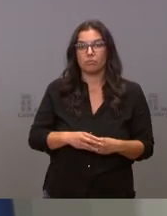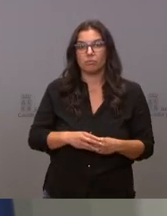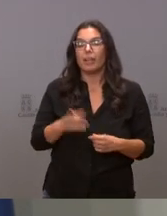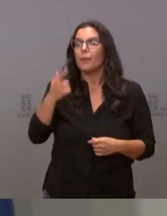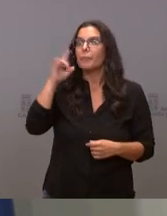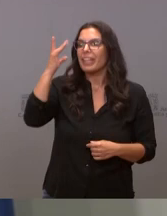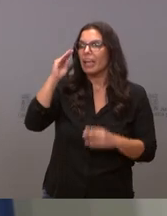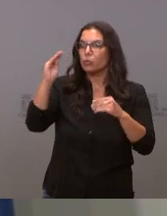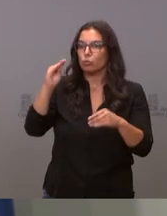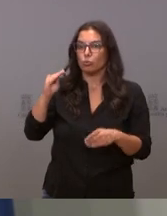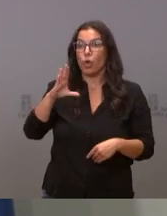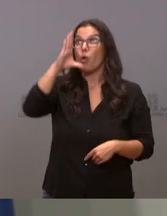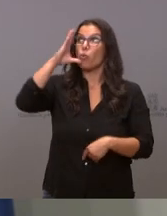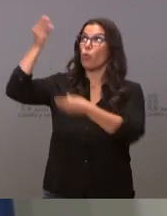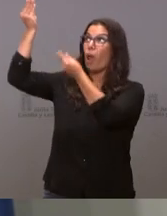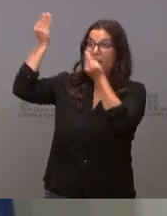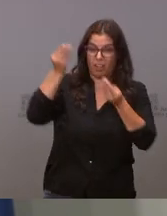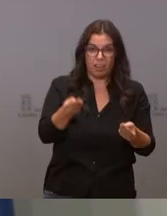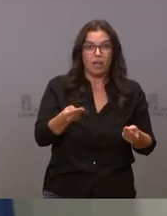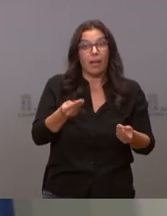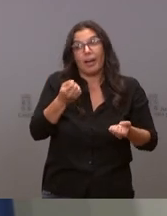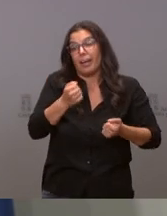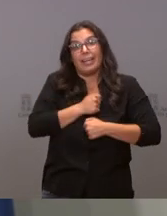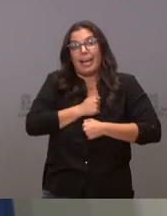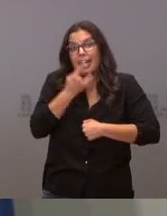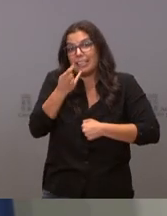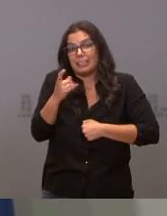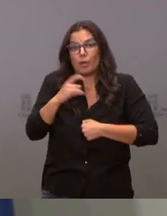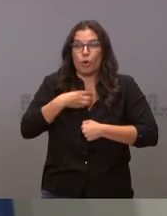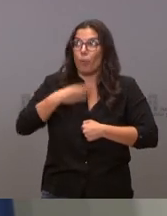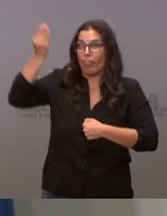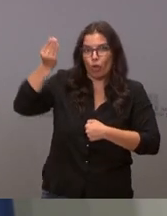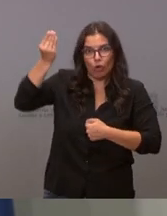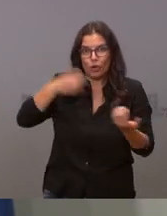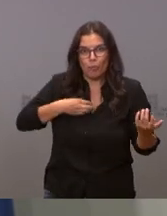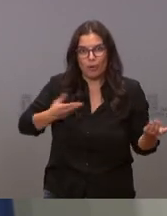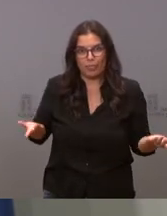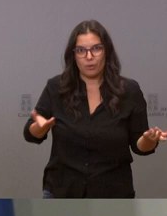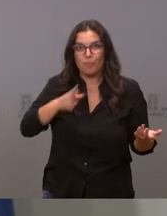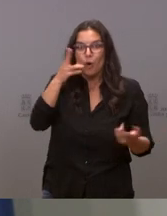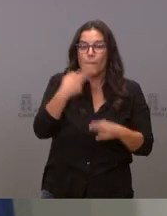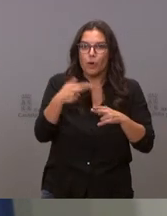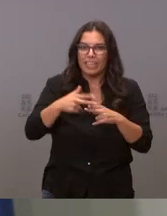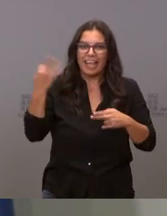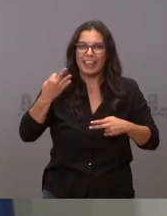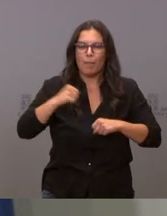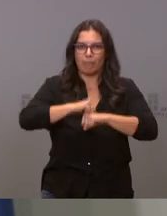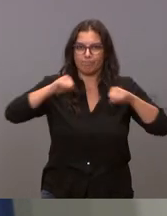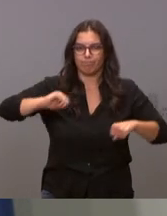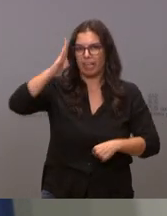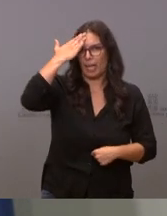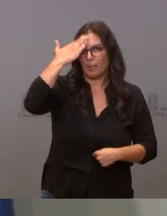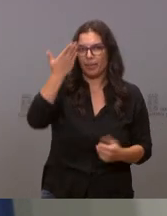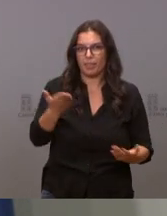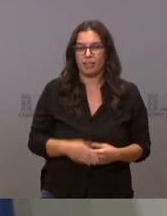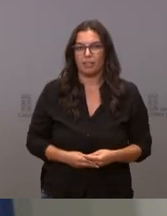la luna mire si no puedo si yo le quiero mucho pero yo no se la puedo dar que la política es para mayores de edad es